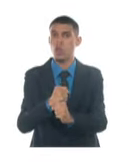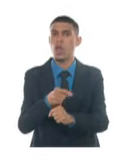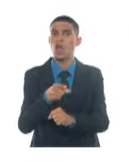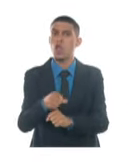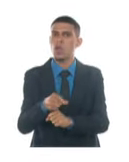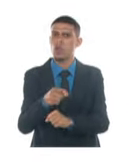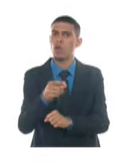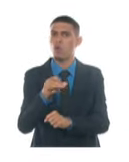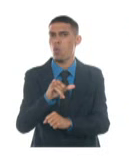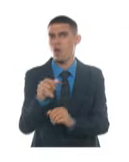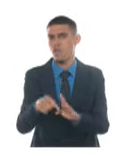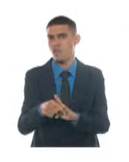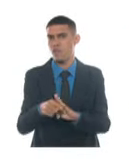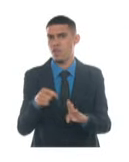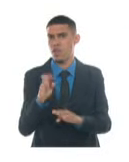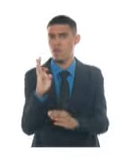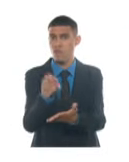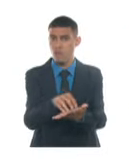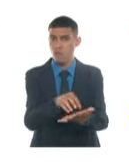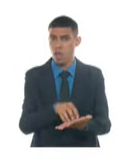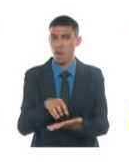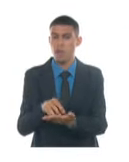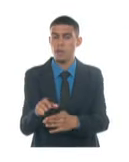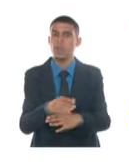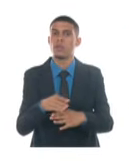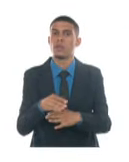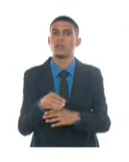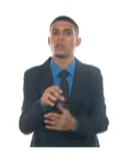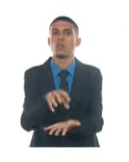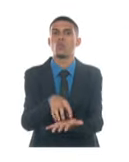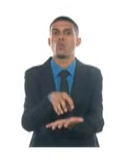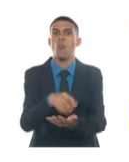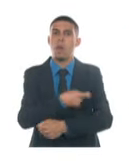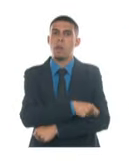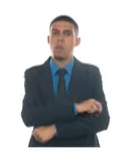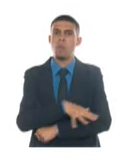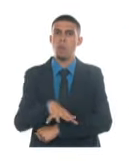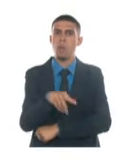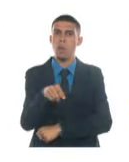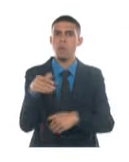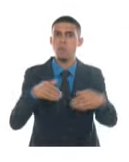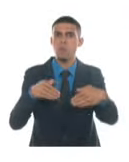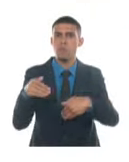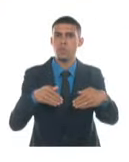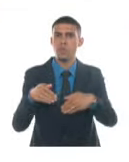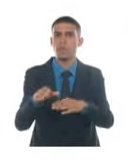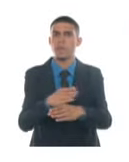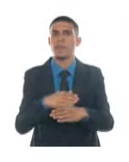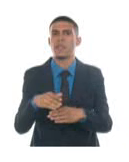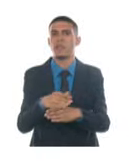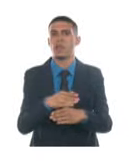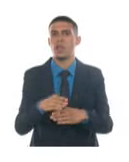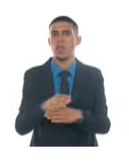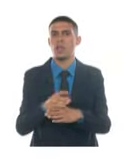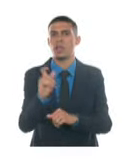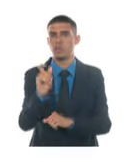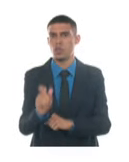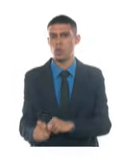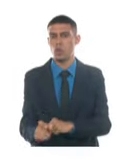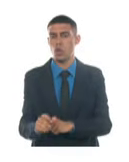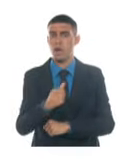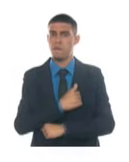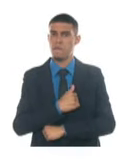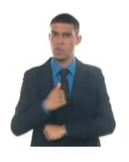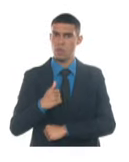Las ferias se desarrollaron en lugares públicos con la participación de empleadores de los sectores estatal, no estatal y